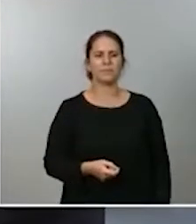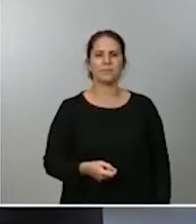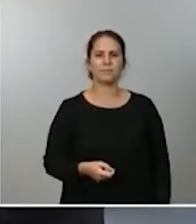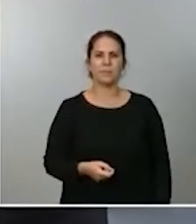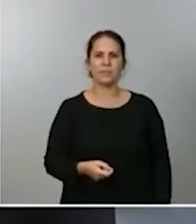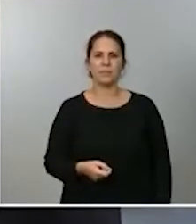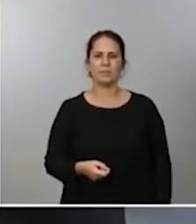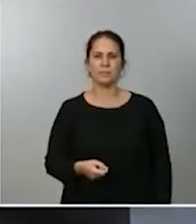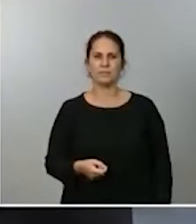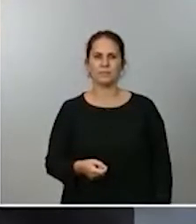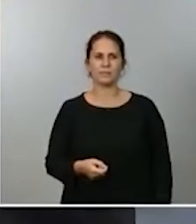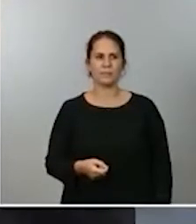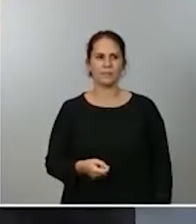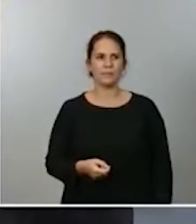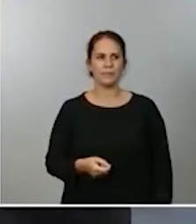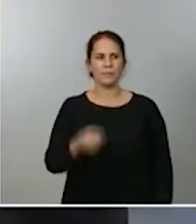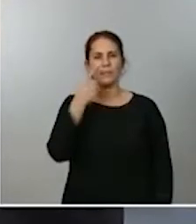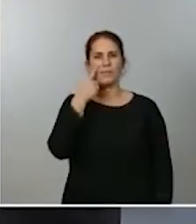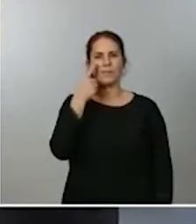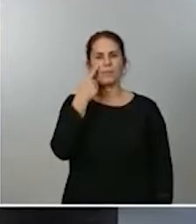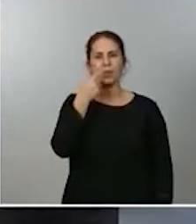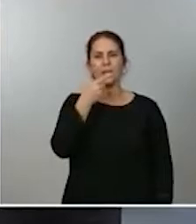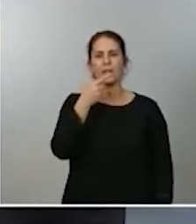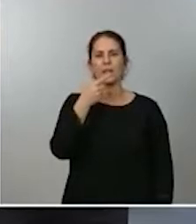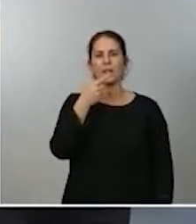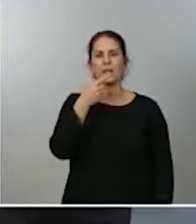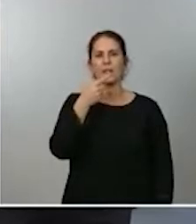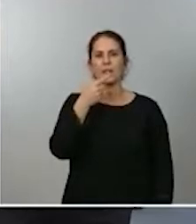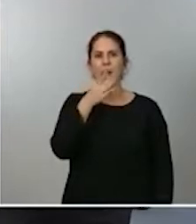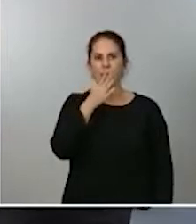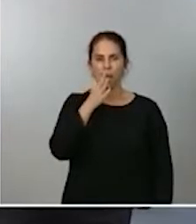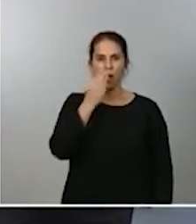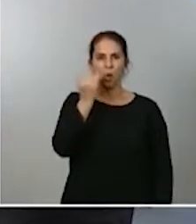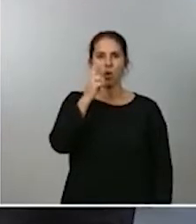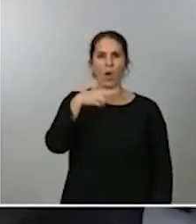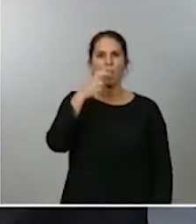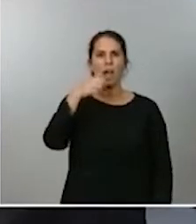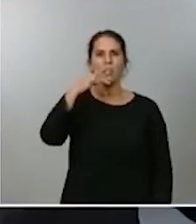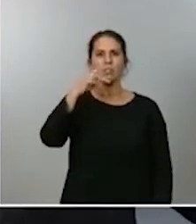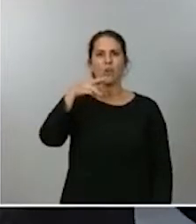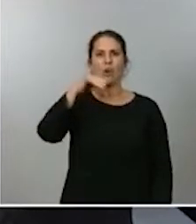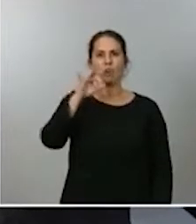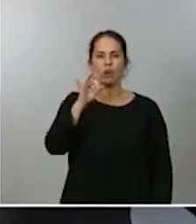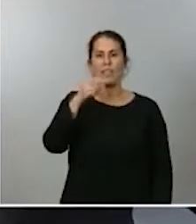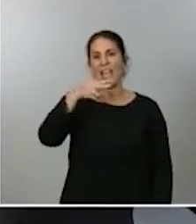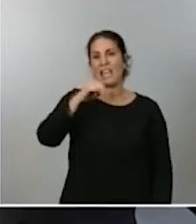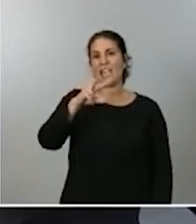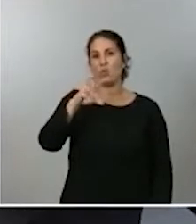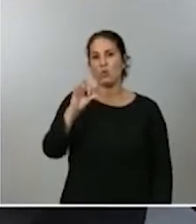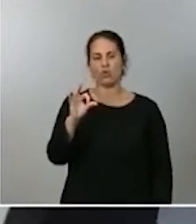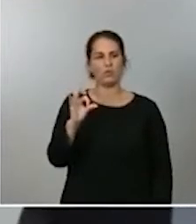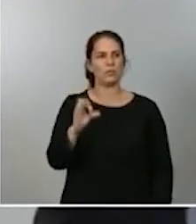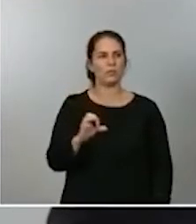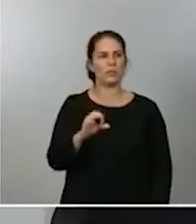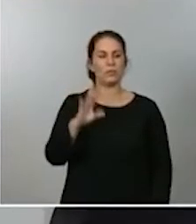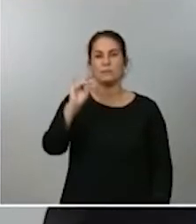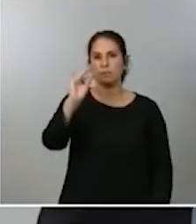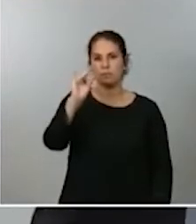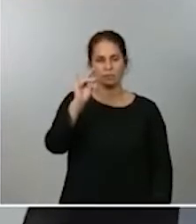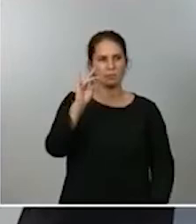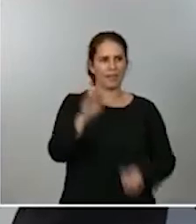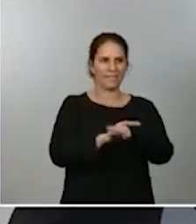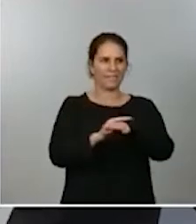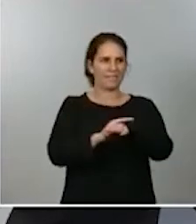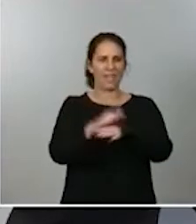vamos a ver si Juan Antonio Nicolai ahora le da la tecla Juan Antonio venga vamos a intentar disculpas por el fallo si es que ha sido